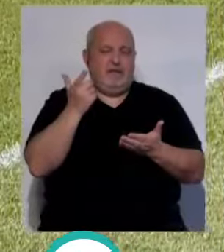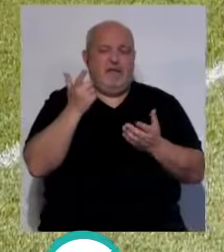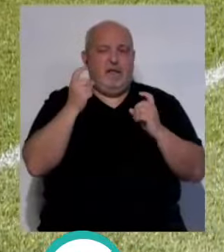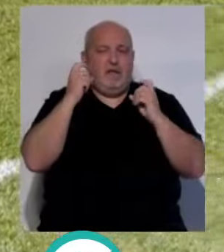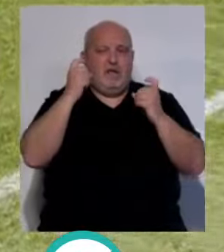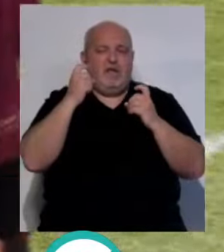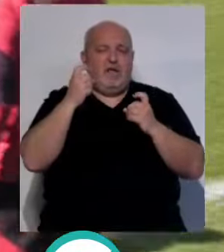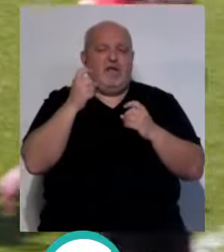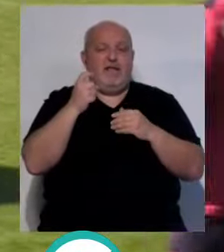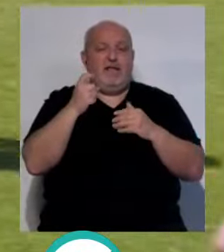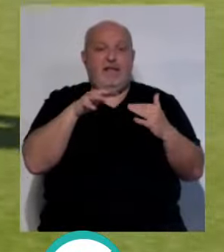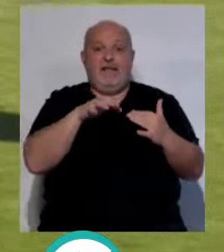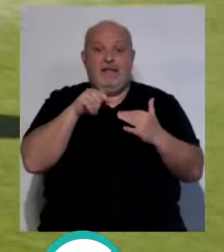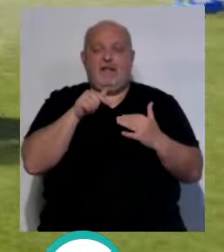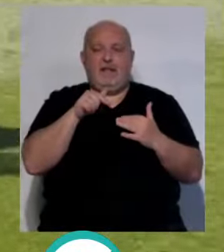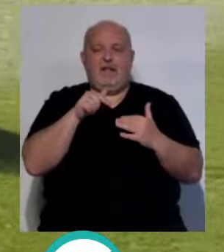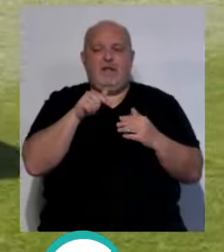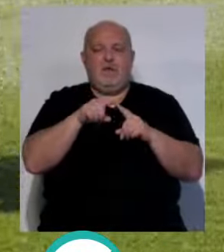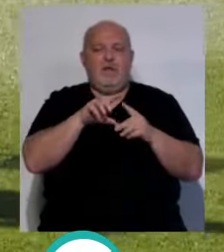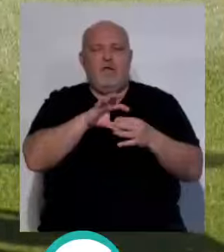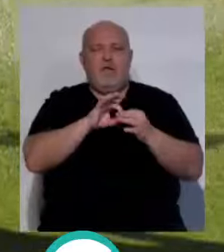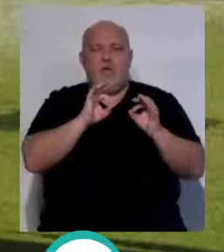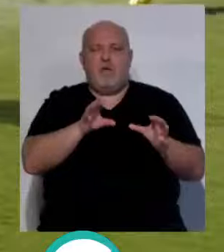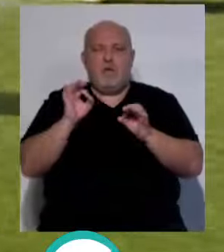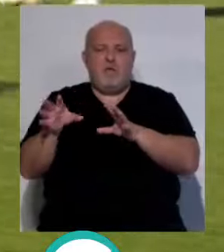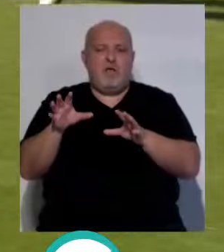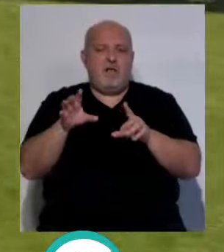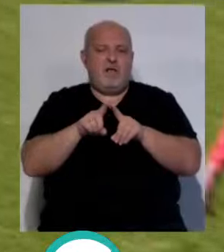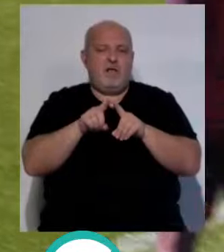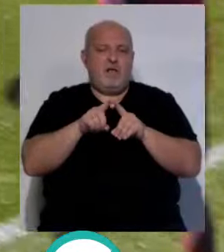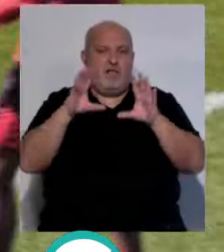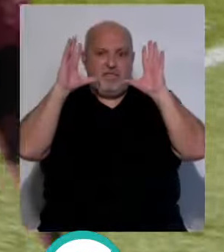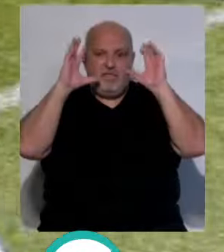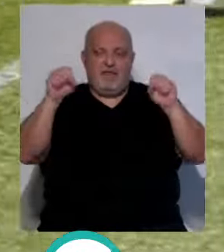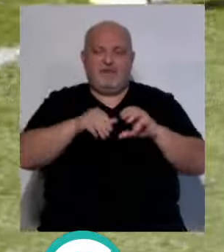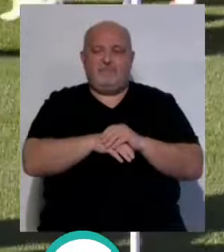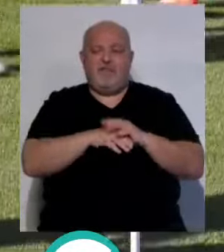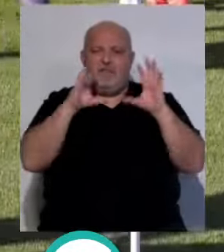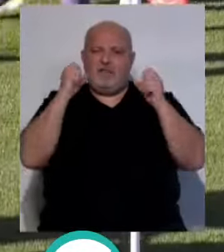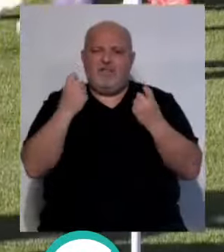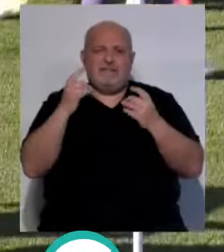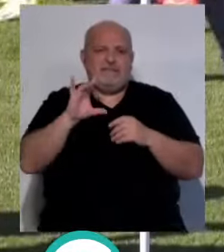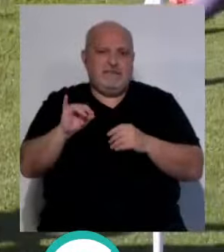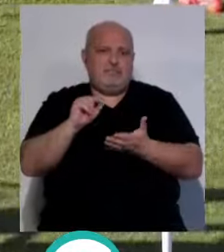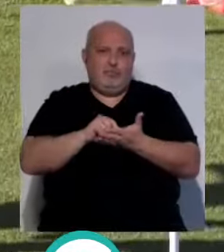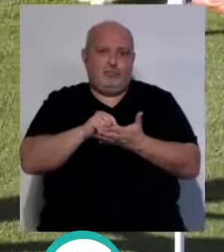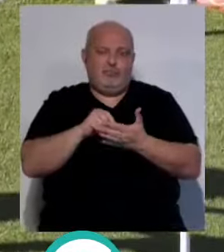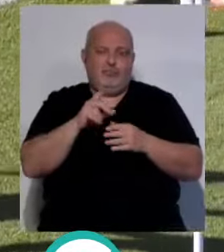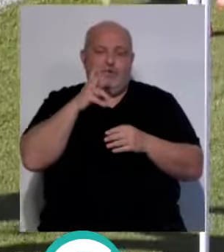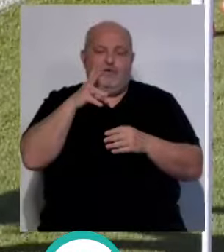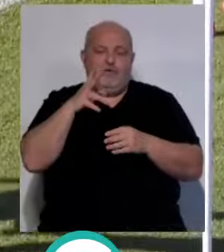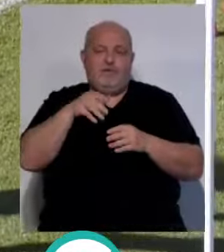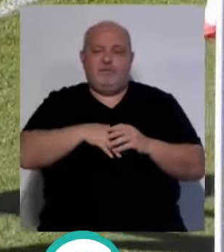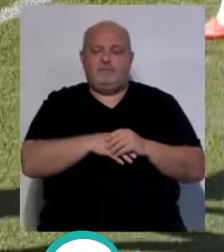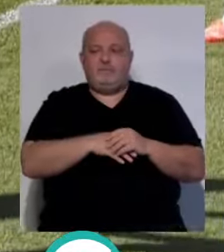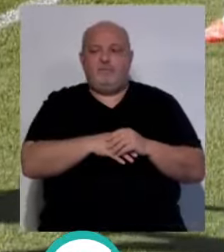y su ponerse en el partido no va a ser la misma que manifieste el Celta. Claro. Además, jugando en el campo del Celta. Entonces,